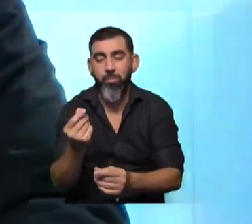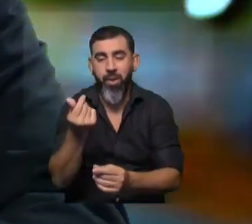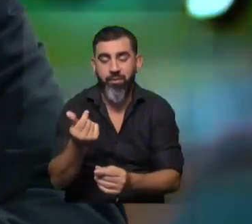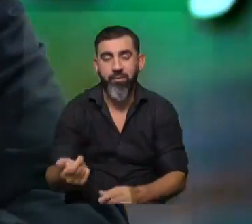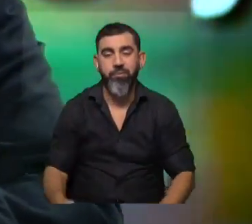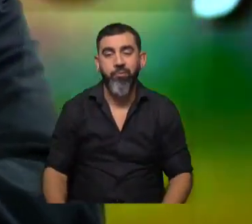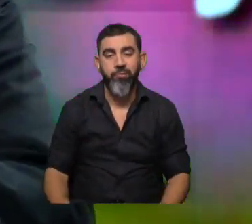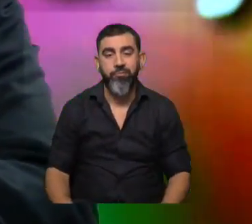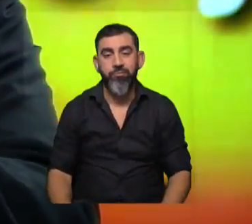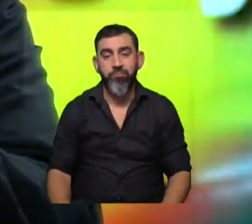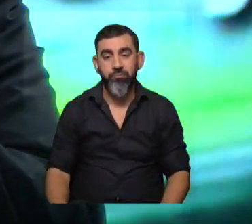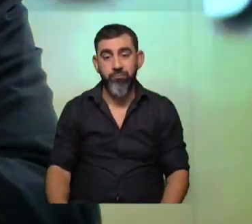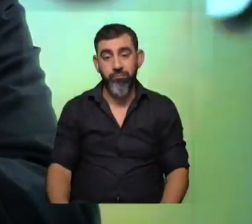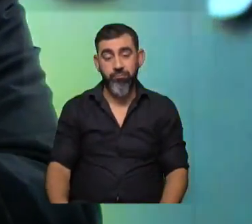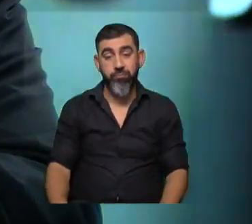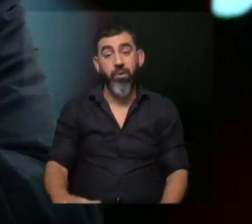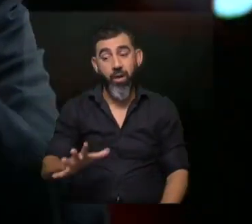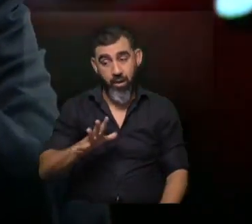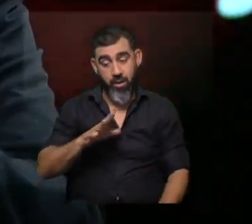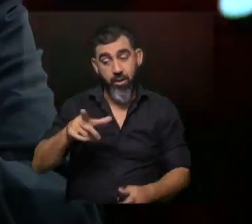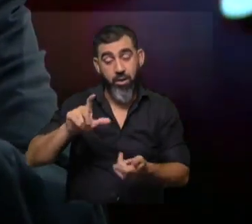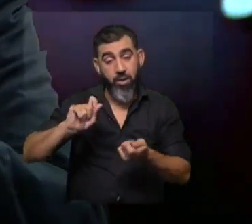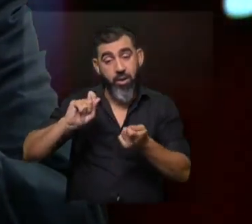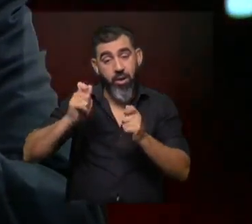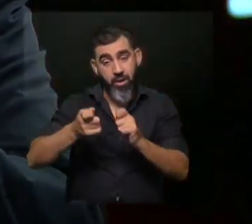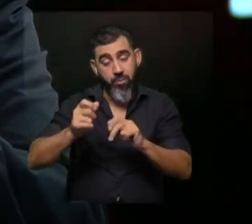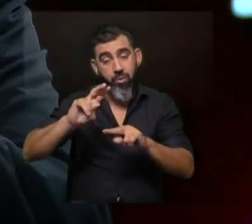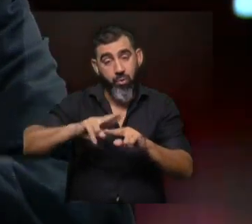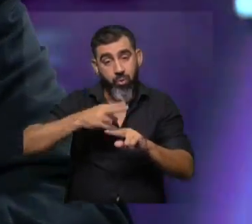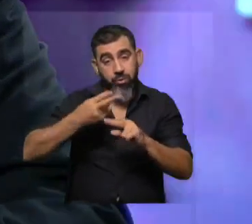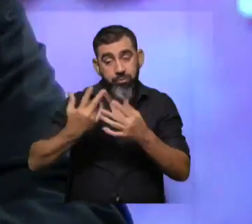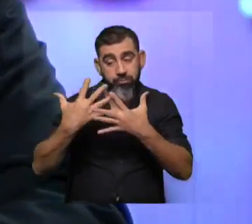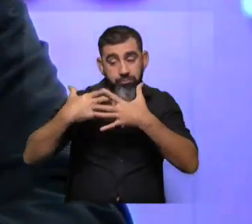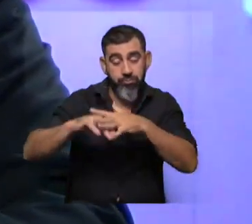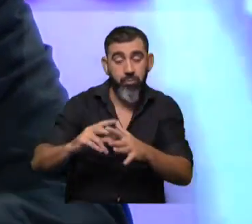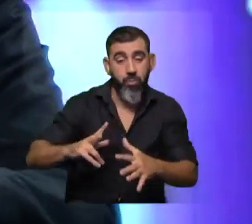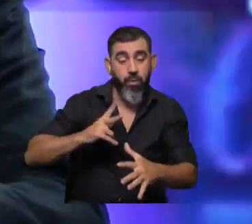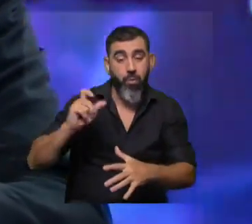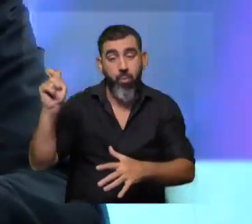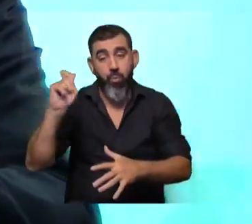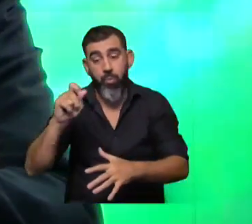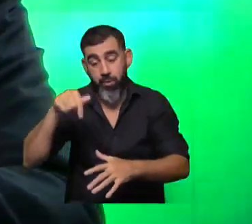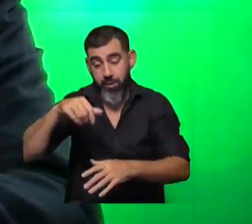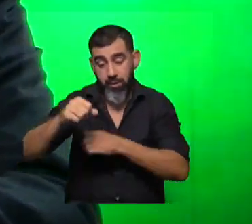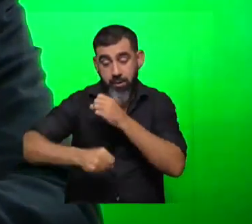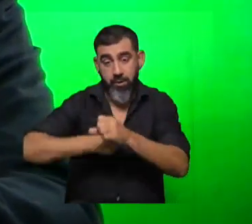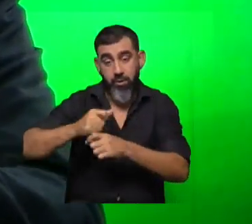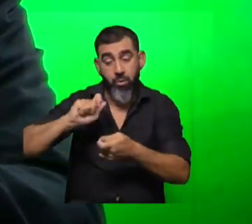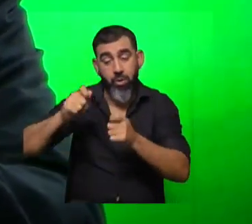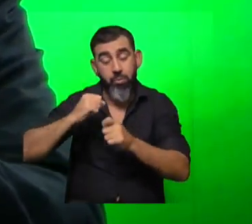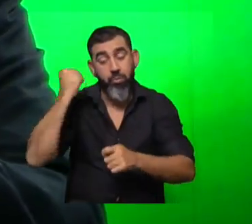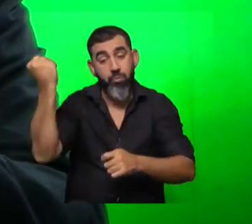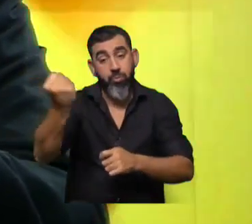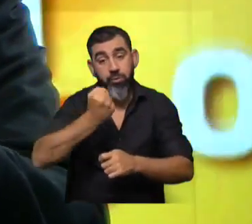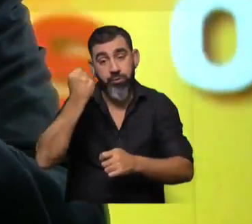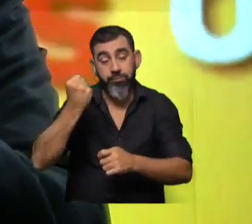y en ese instrumento hicimos un cambio de nuevo tratando de unir estos mundos este año hicimos un cambio importante y